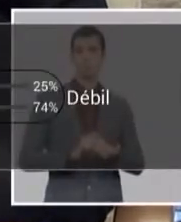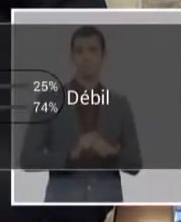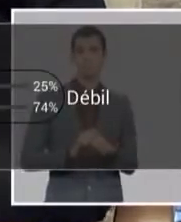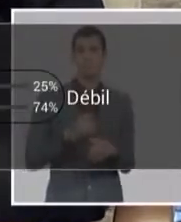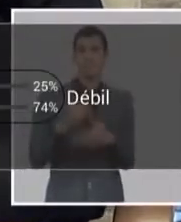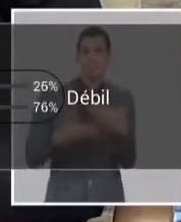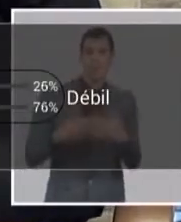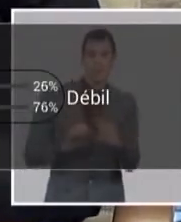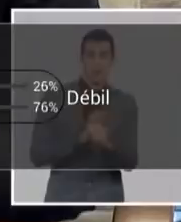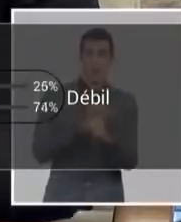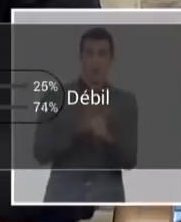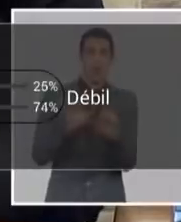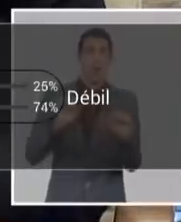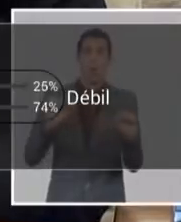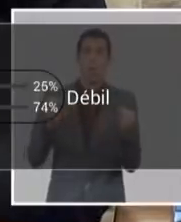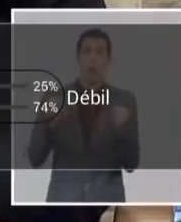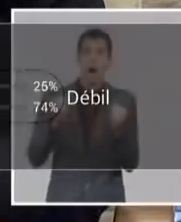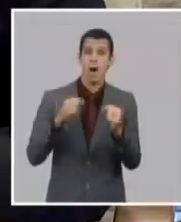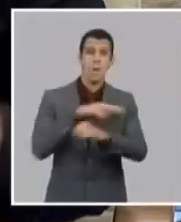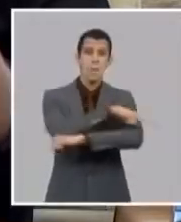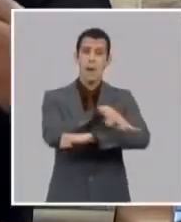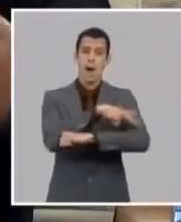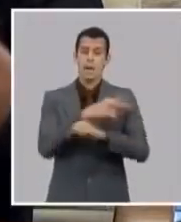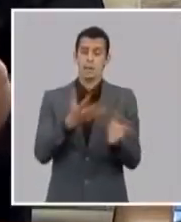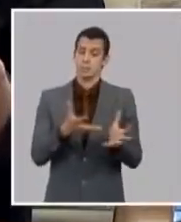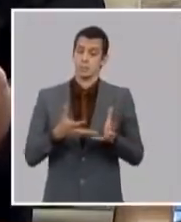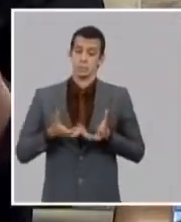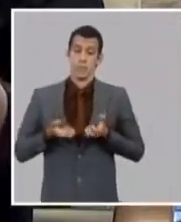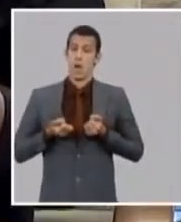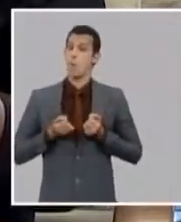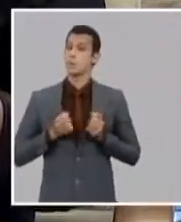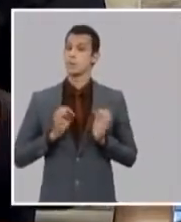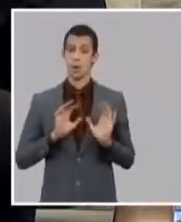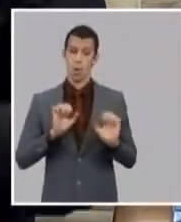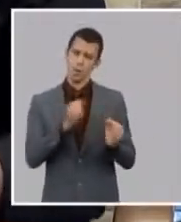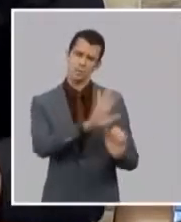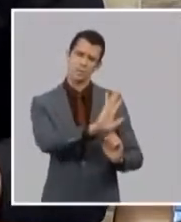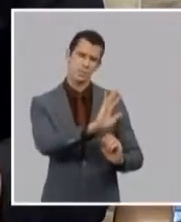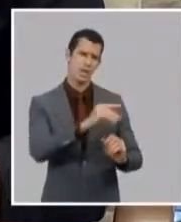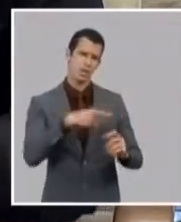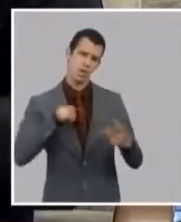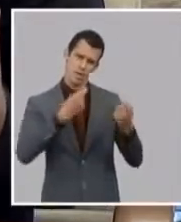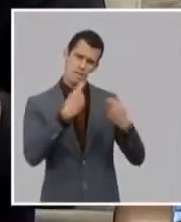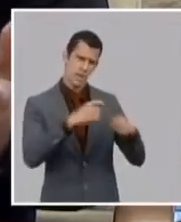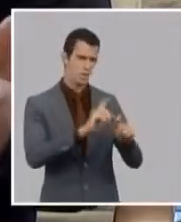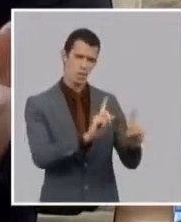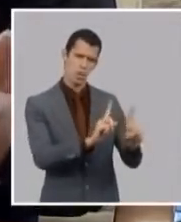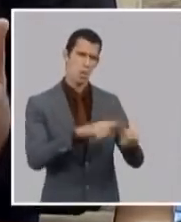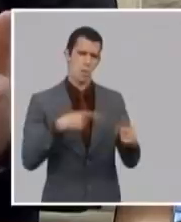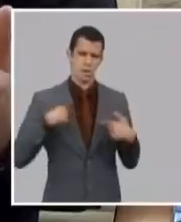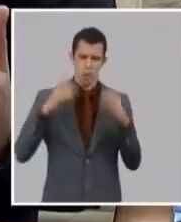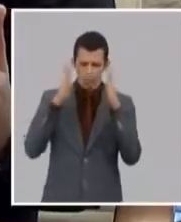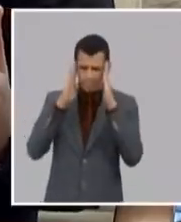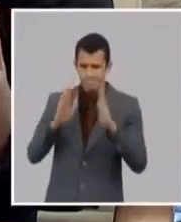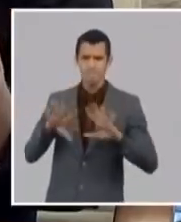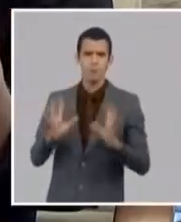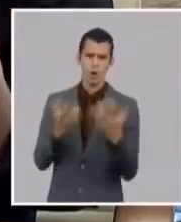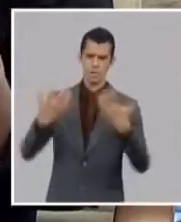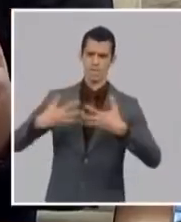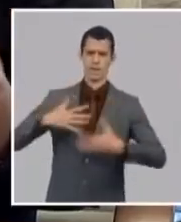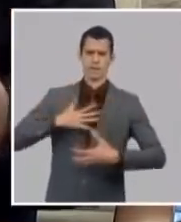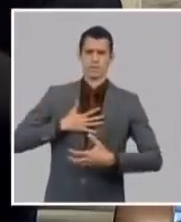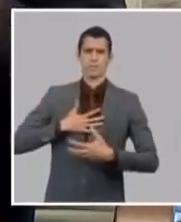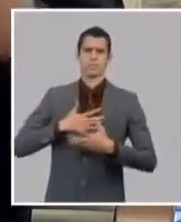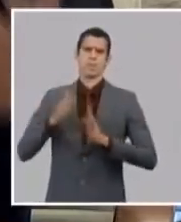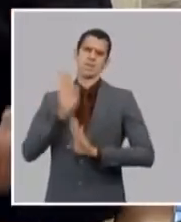los medicamentos es decir la COVID por un lado ha cambiado esa industria de manera tal que es